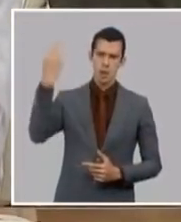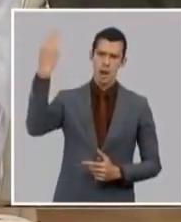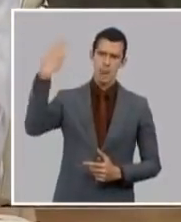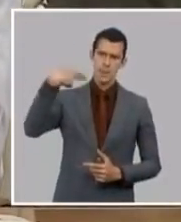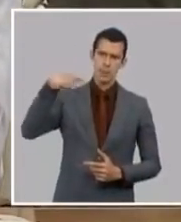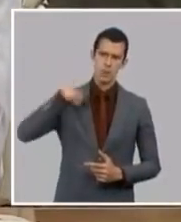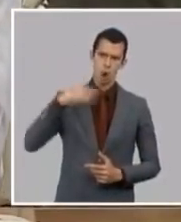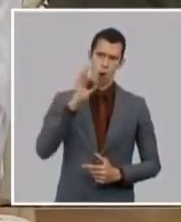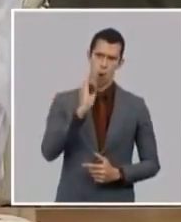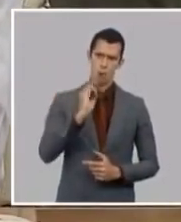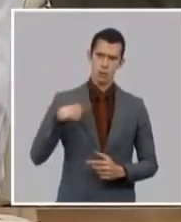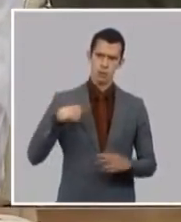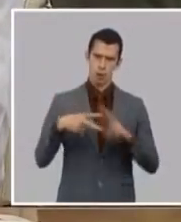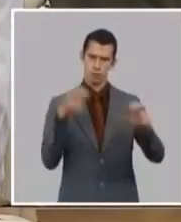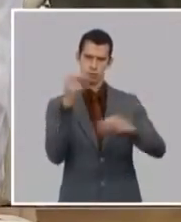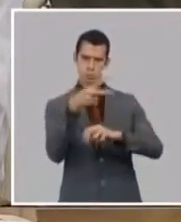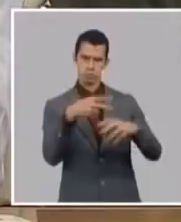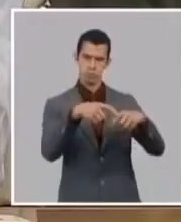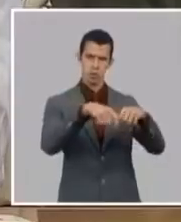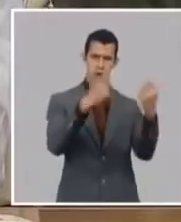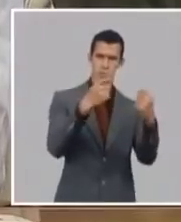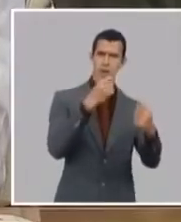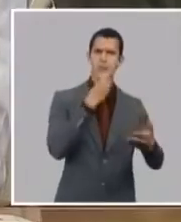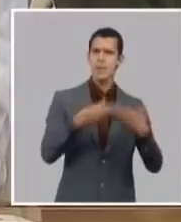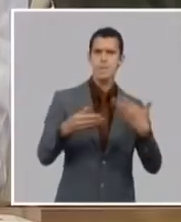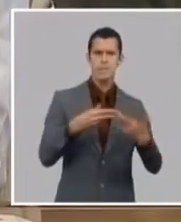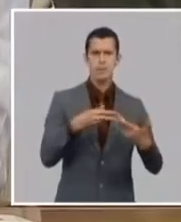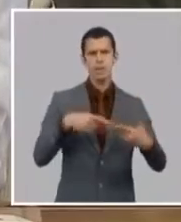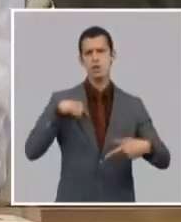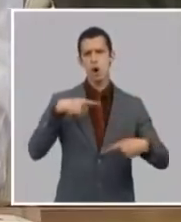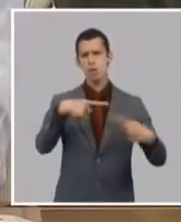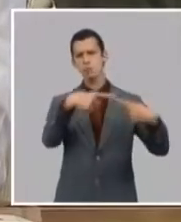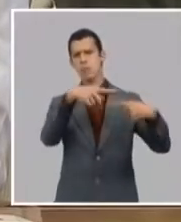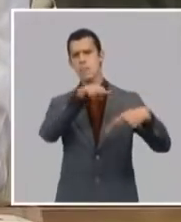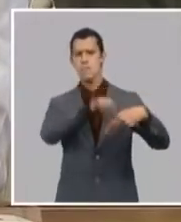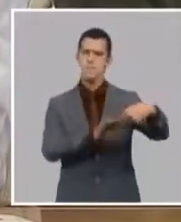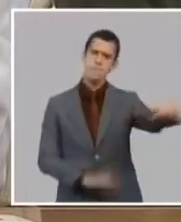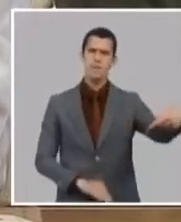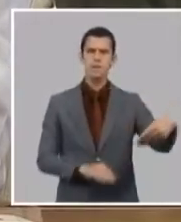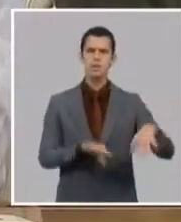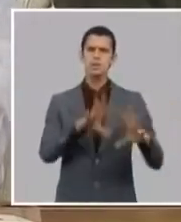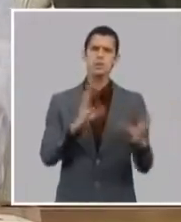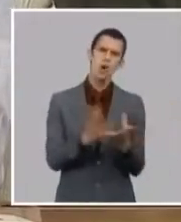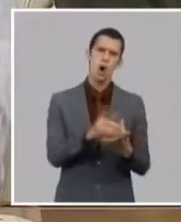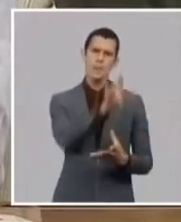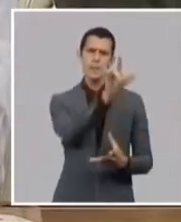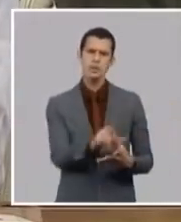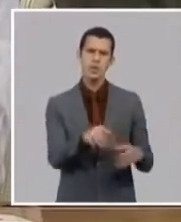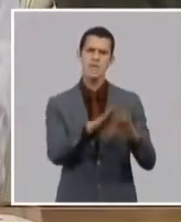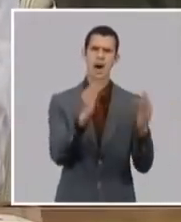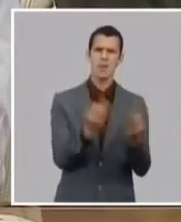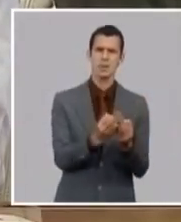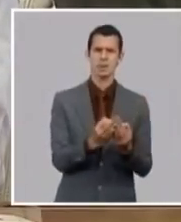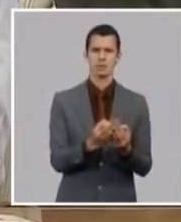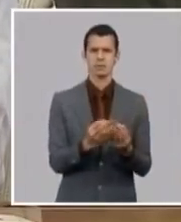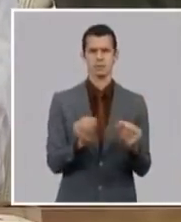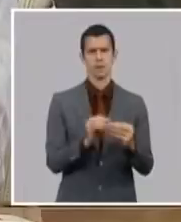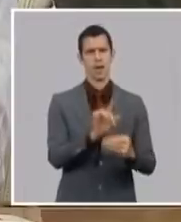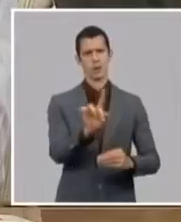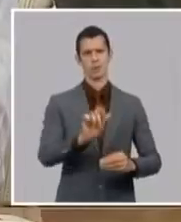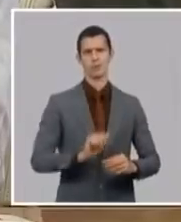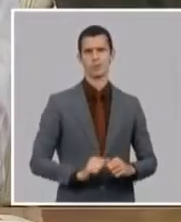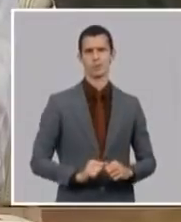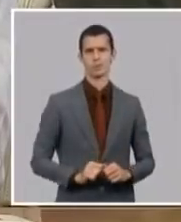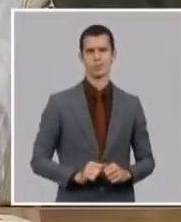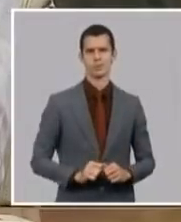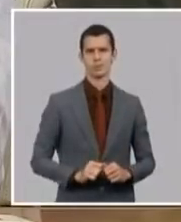hay amigos familiares de cubanos que viven aquí desde el exterior han llamado para